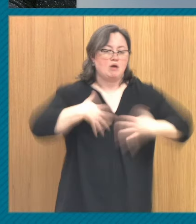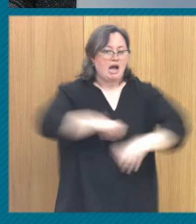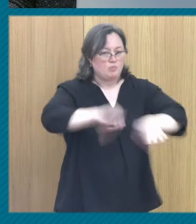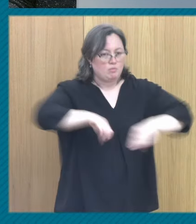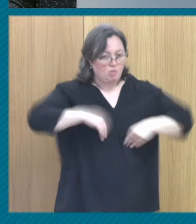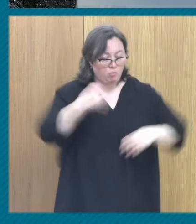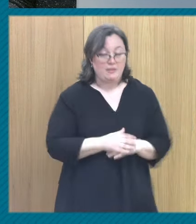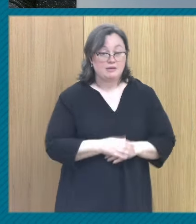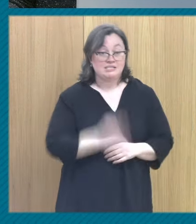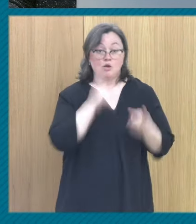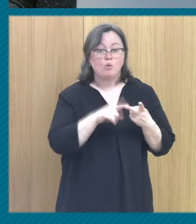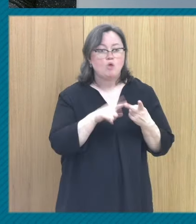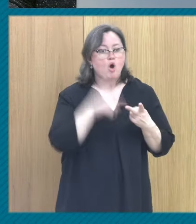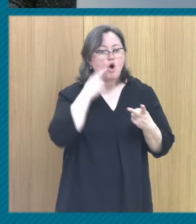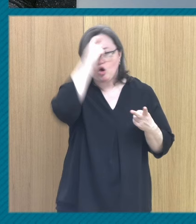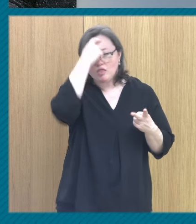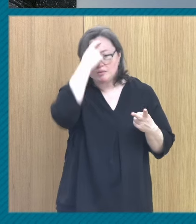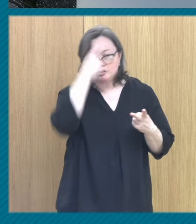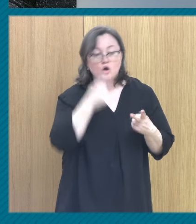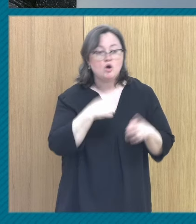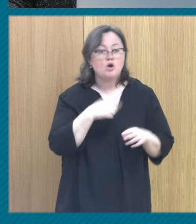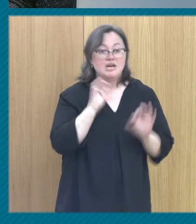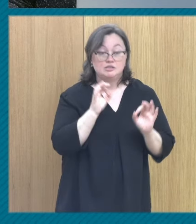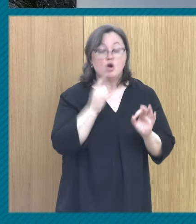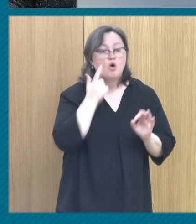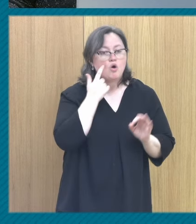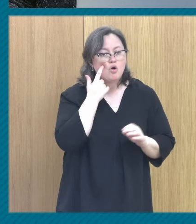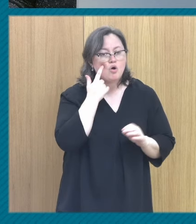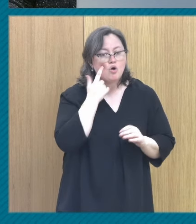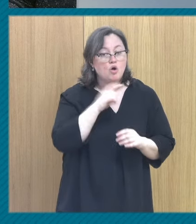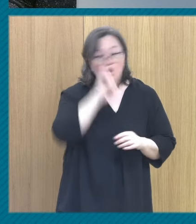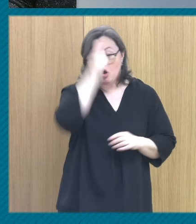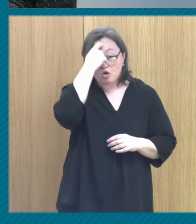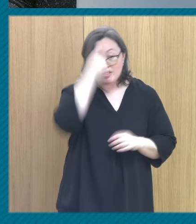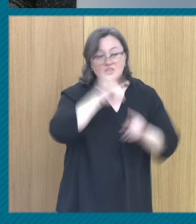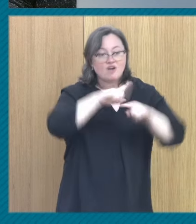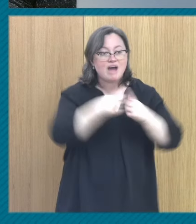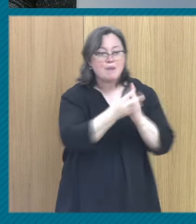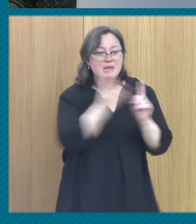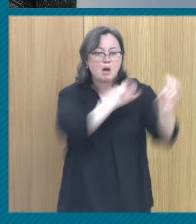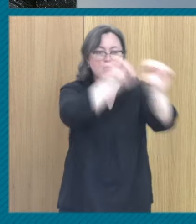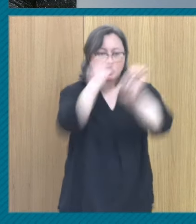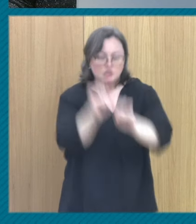Segundo, cuidado con el concepto de trabajando en abuso sexual, cuidado con el concepto de familia protectora.